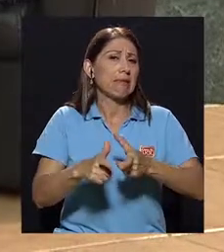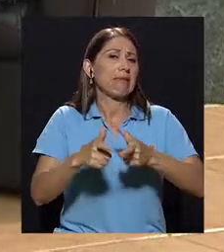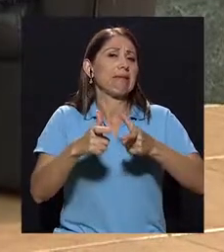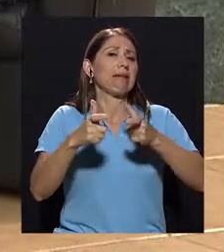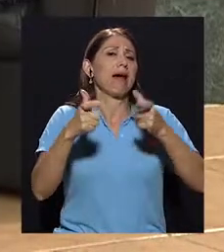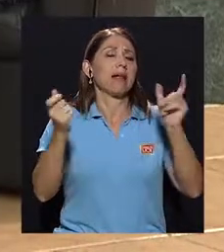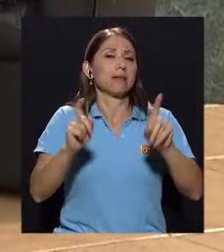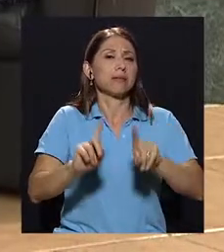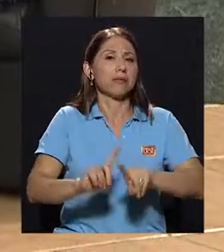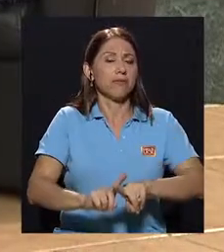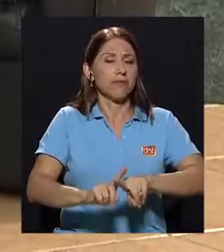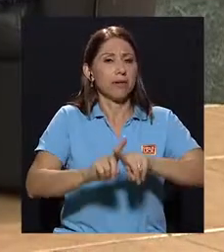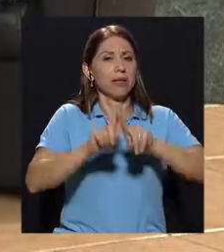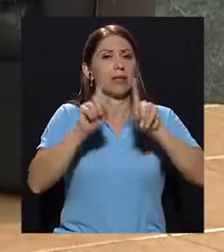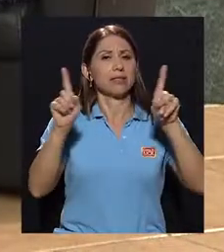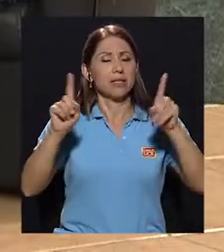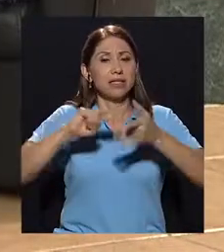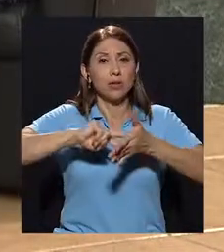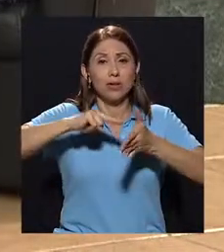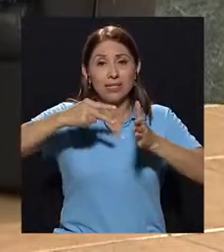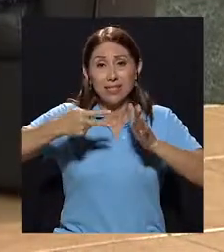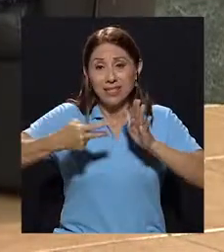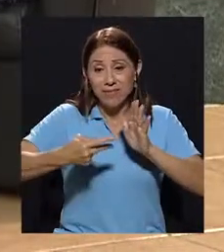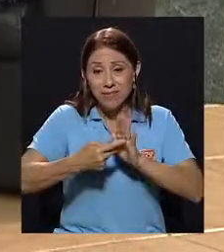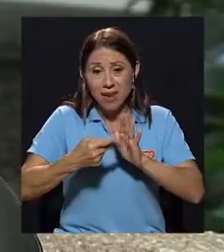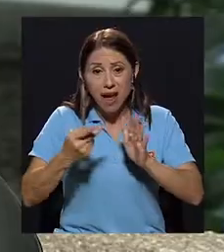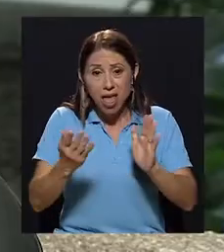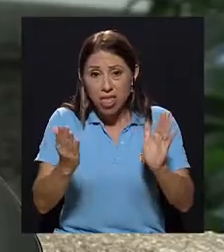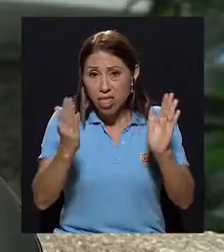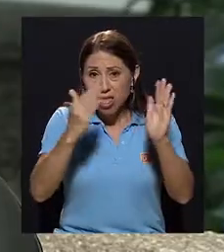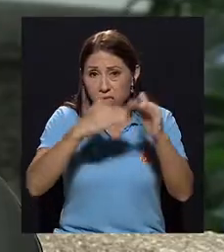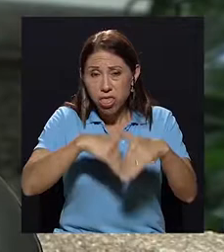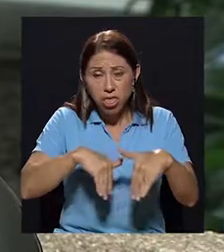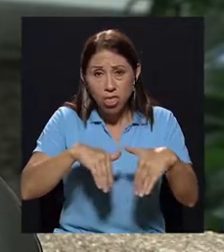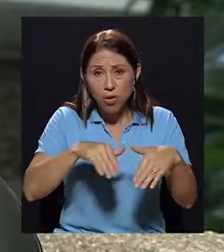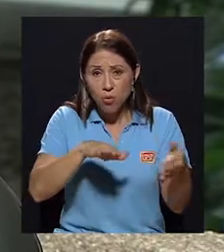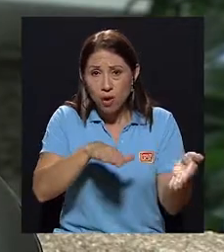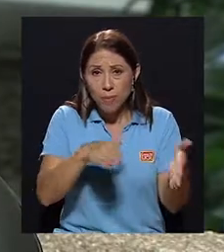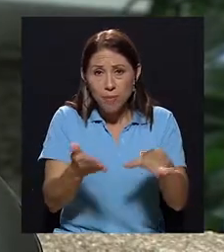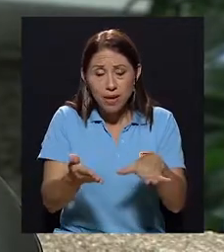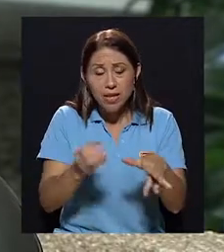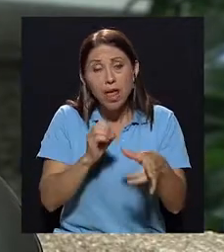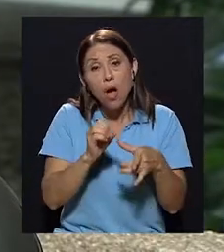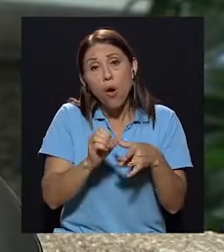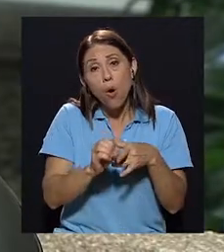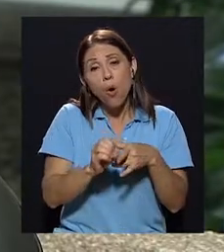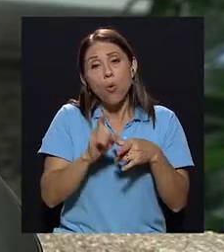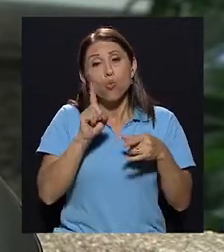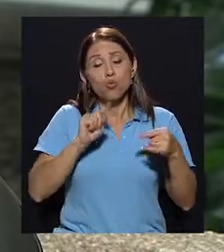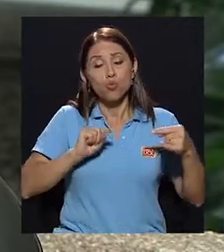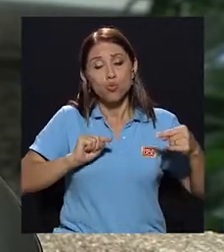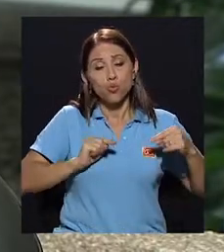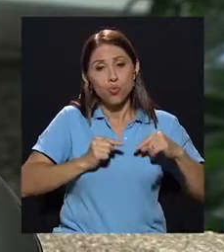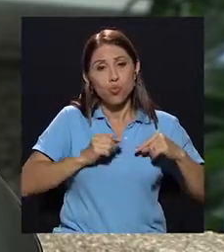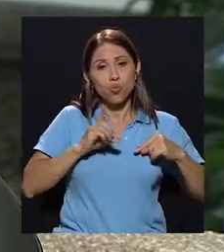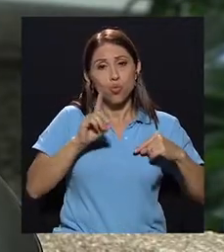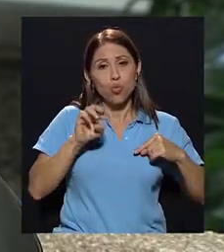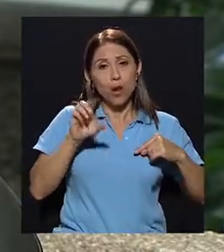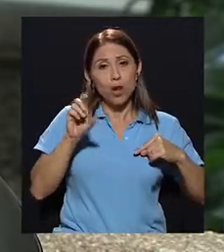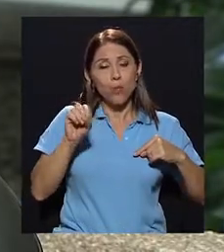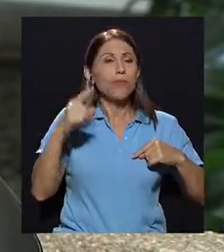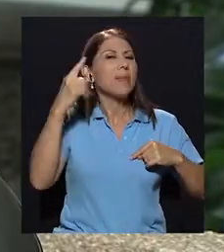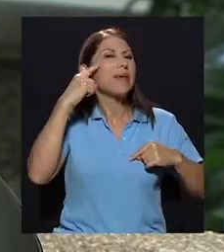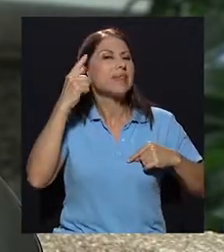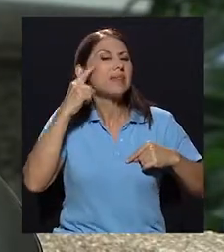de lo que podría significar una pérdida y de lo que podría significar un duelo. Pensemos que en la niñez,